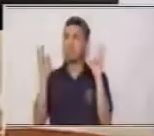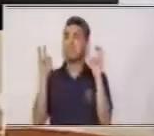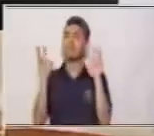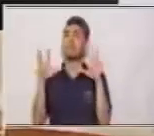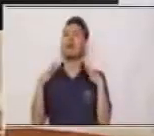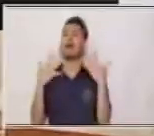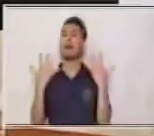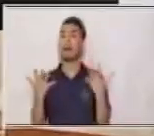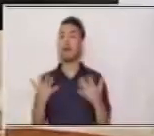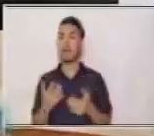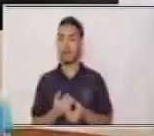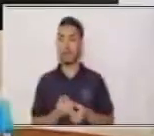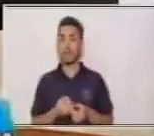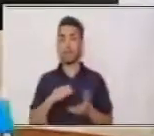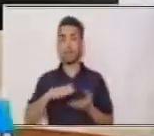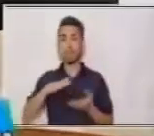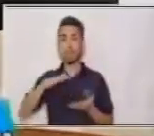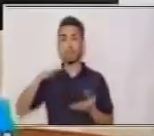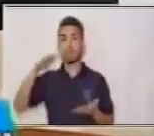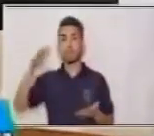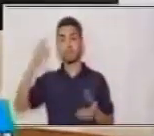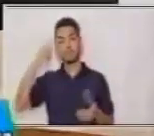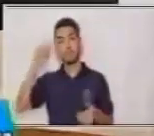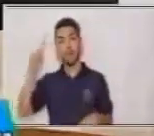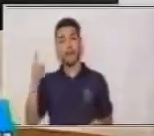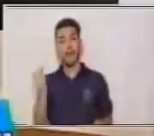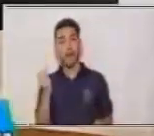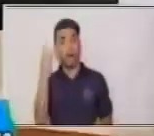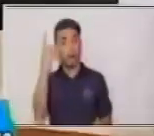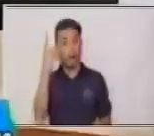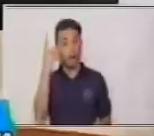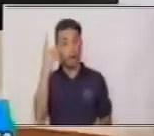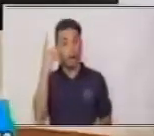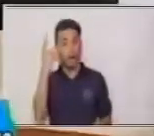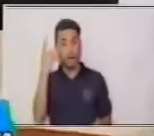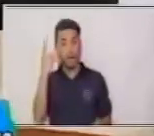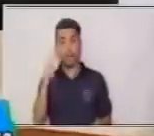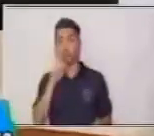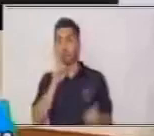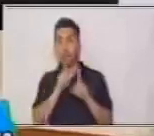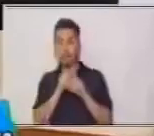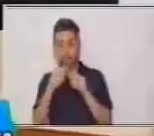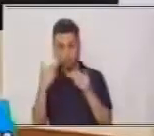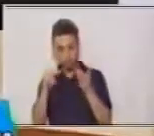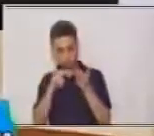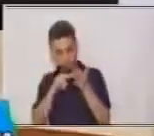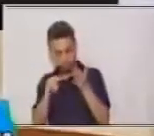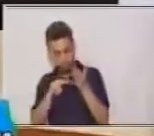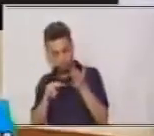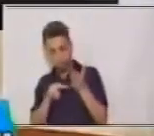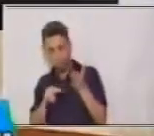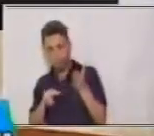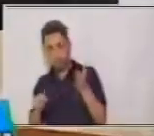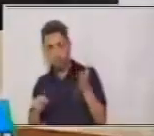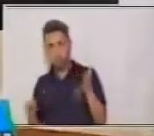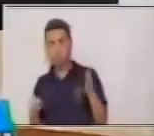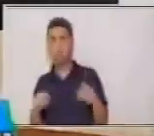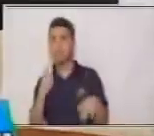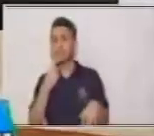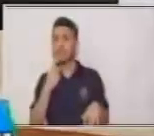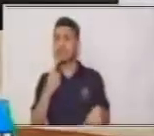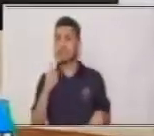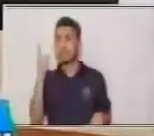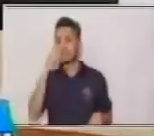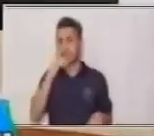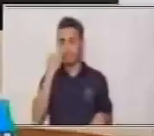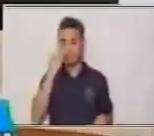el tema Incrementación de la comprensión y velocidad de la lectura silenciosa en el área de Comunicación